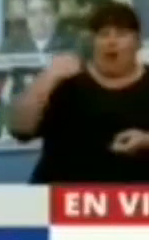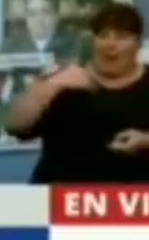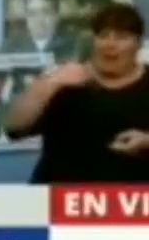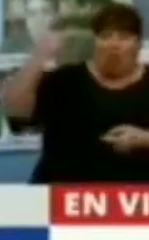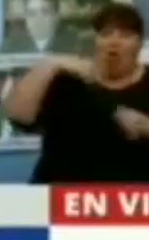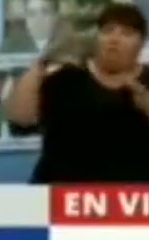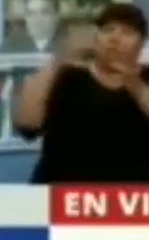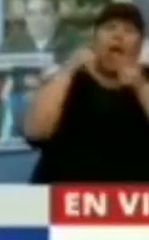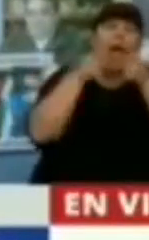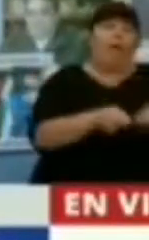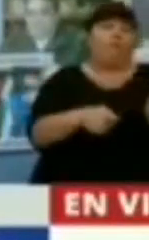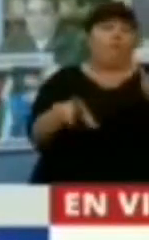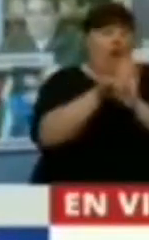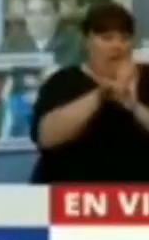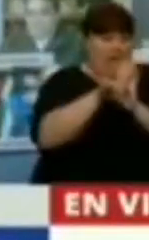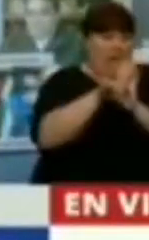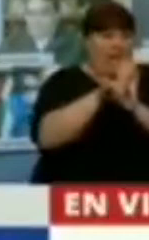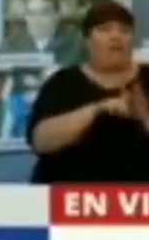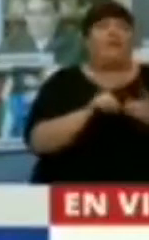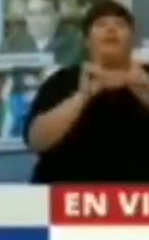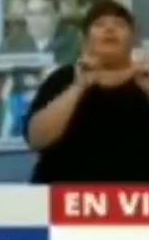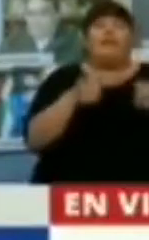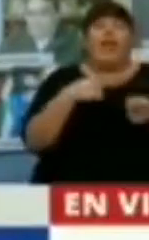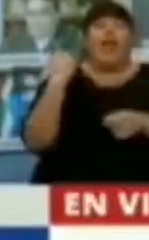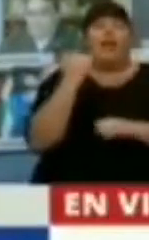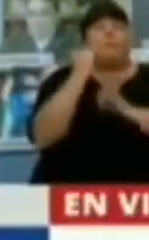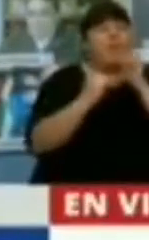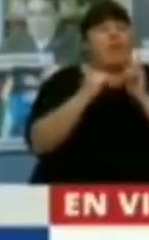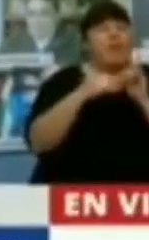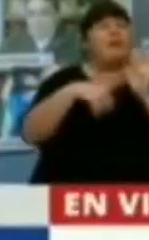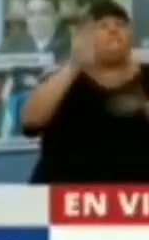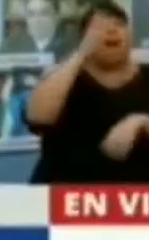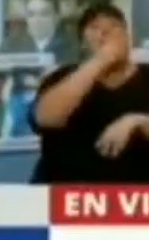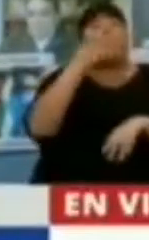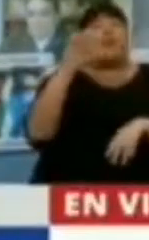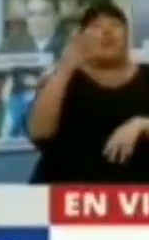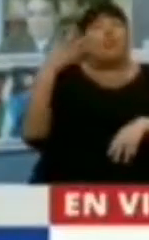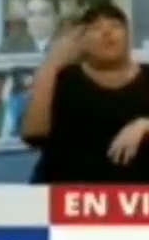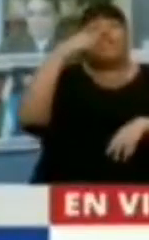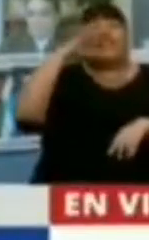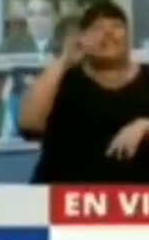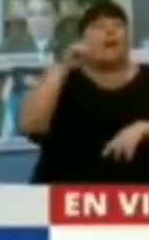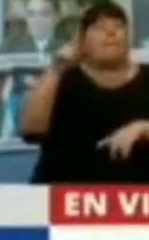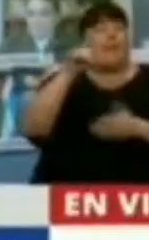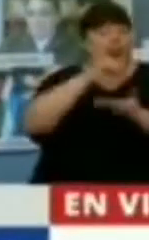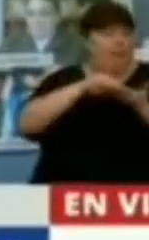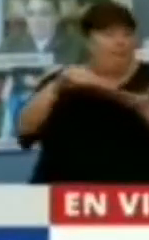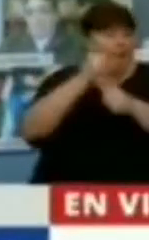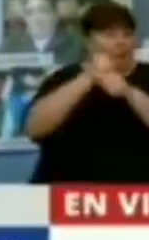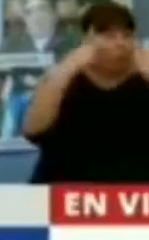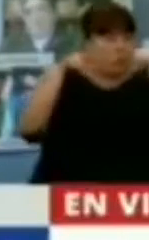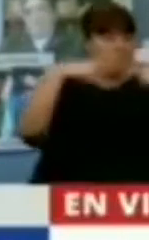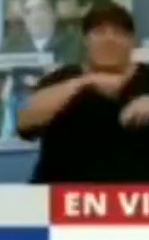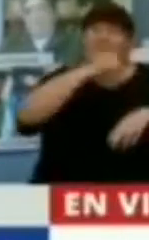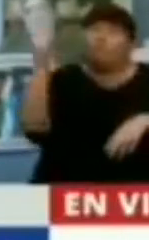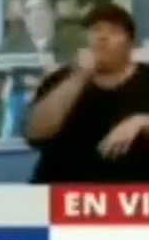vamos a apoyar esta ley. Como también decimos, abarca más de 470.000 trabajadores y es de